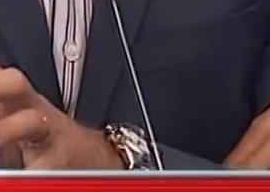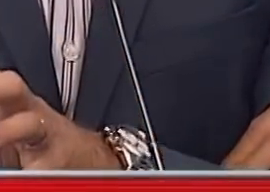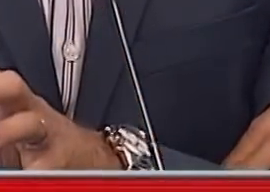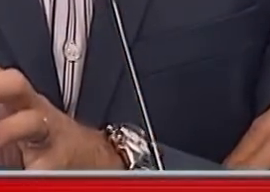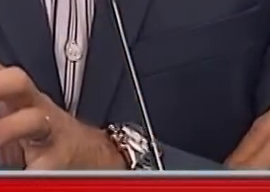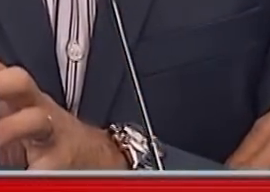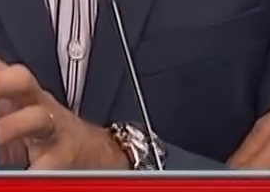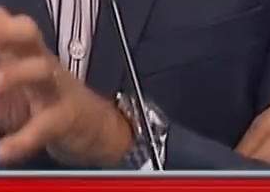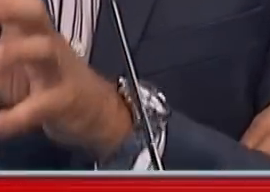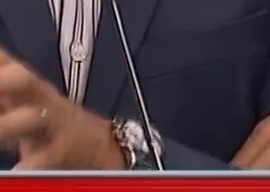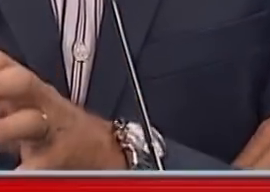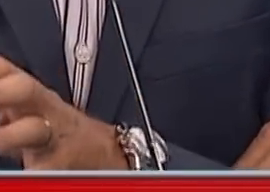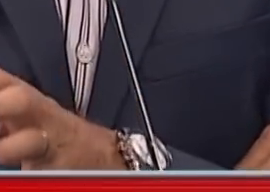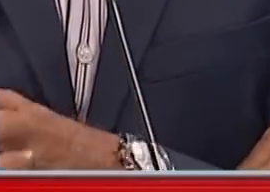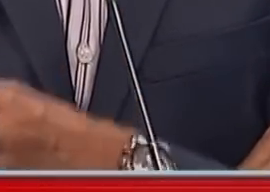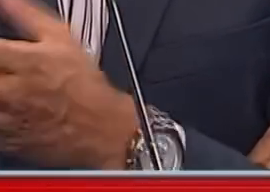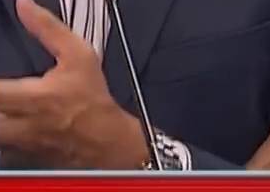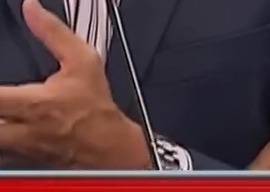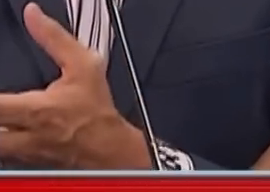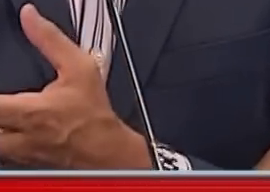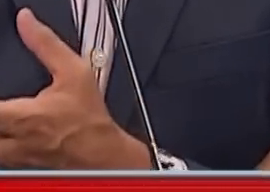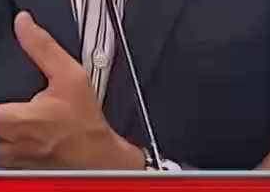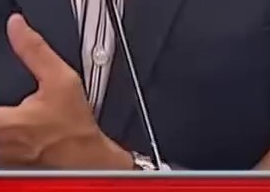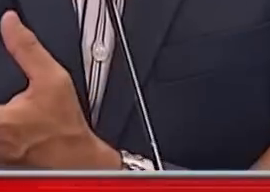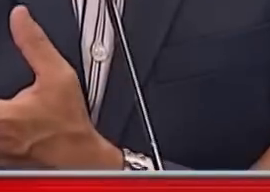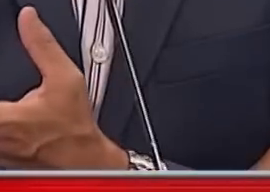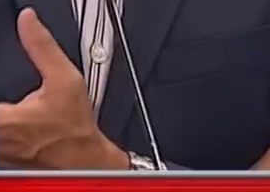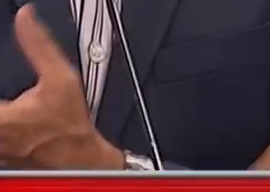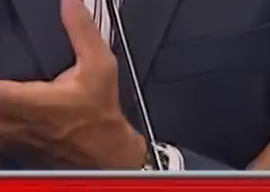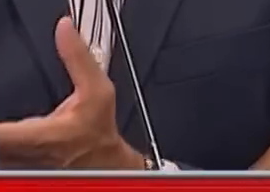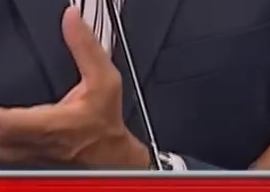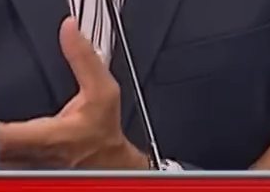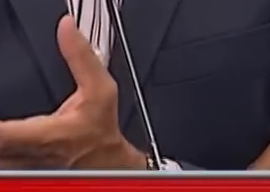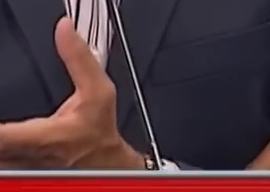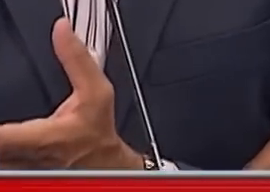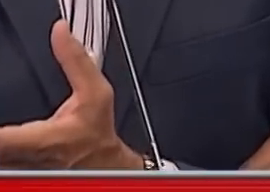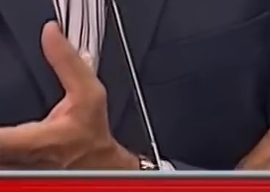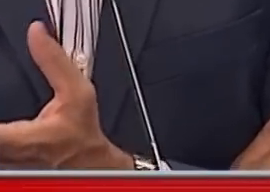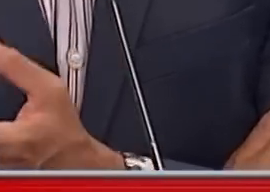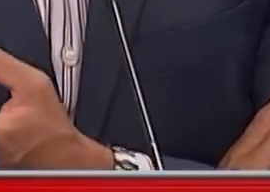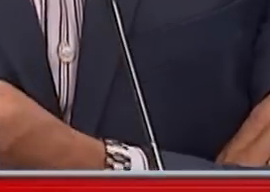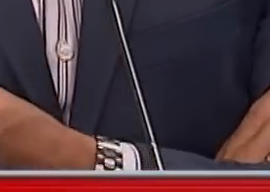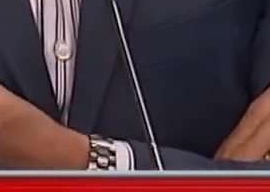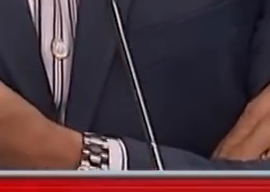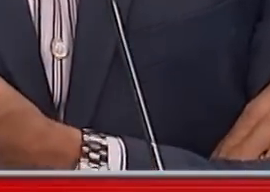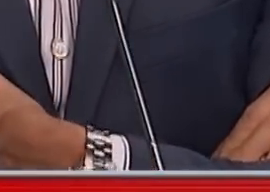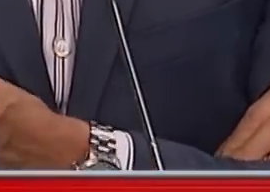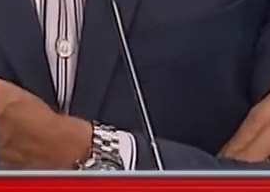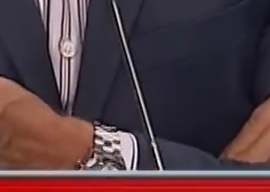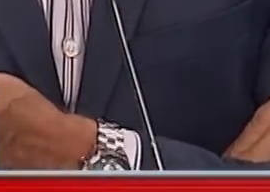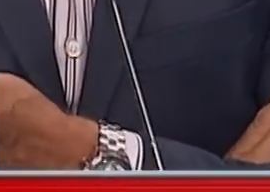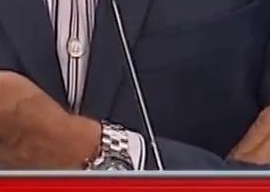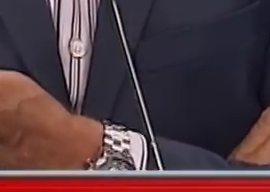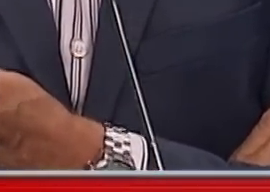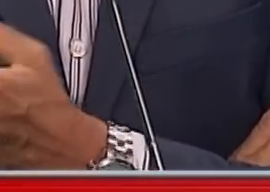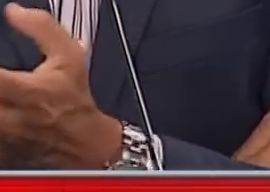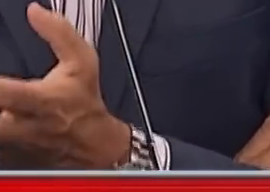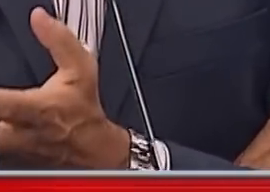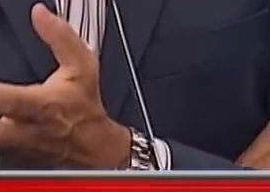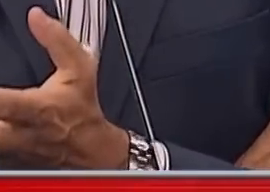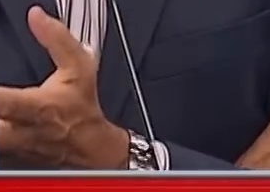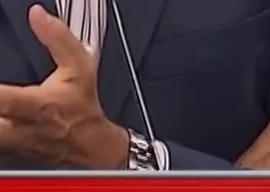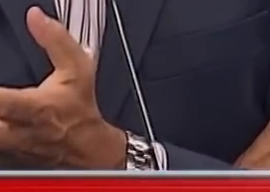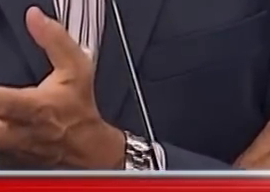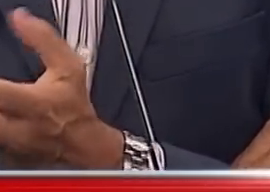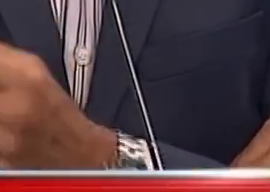las escuchas a Gil Carbó, que ha sido tan criticada y que es una obvia militante del kirchnerismo, es